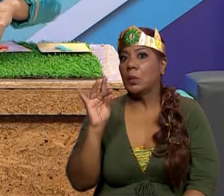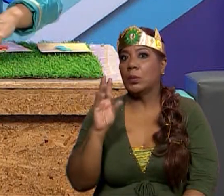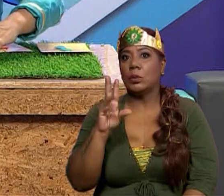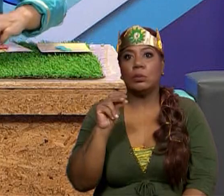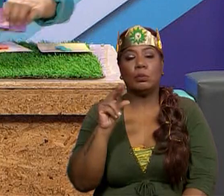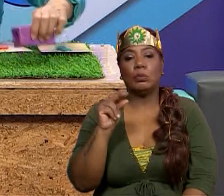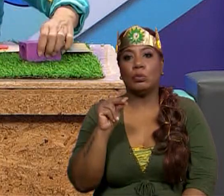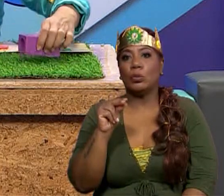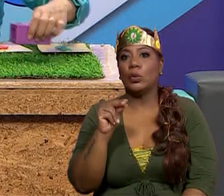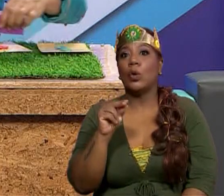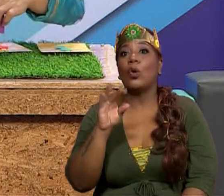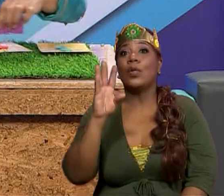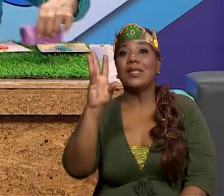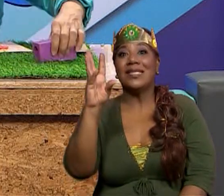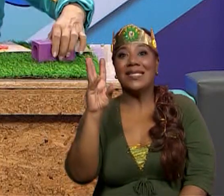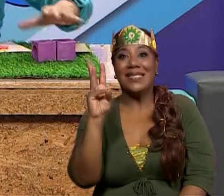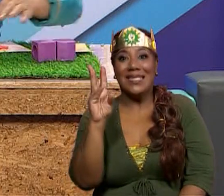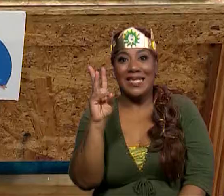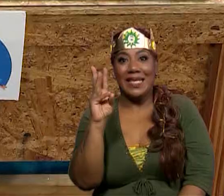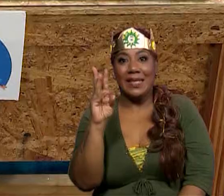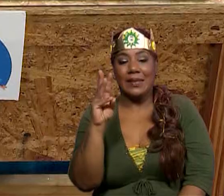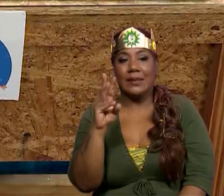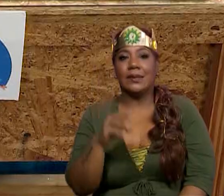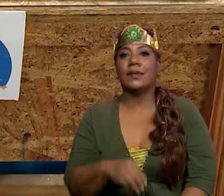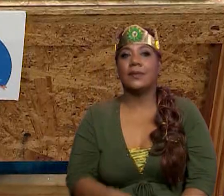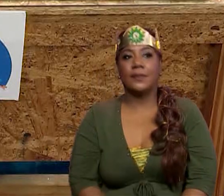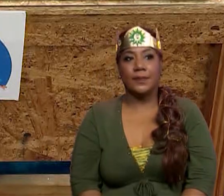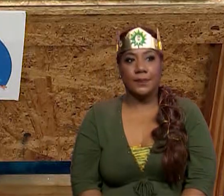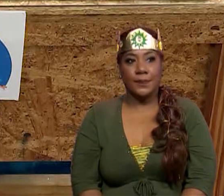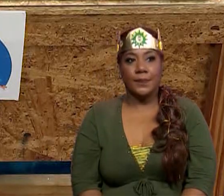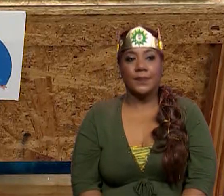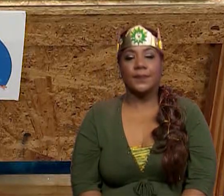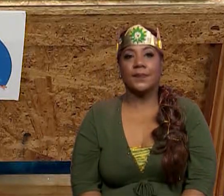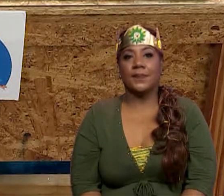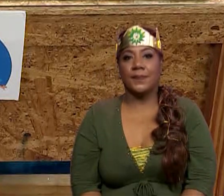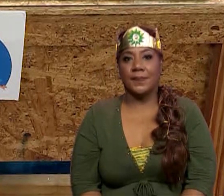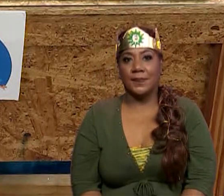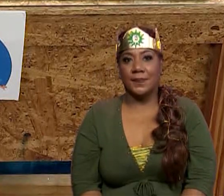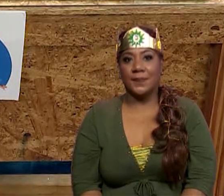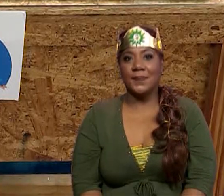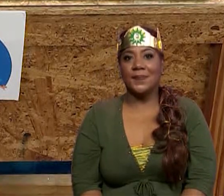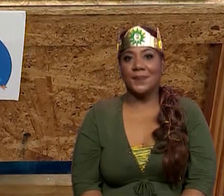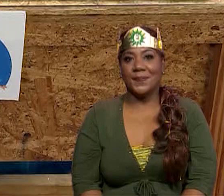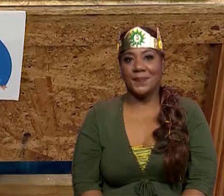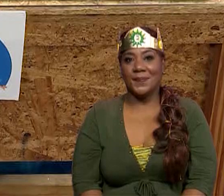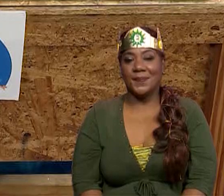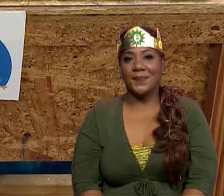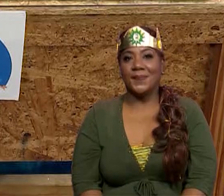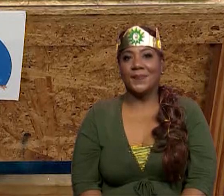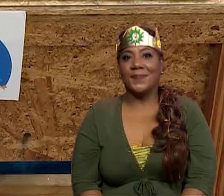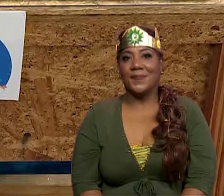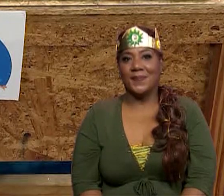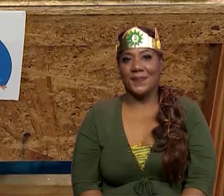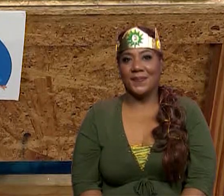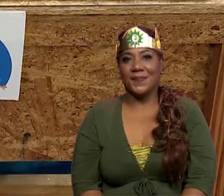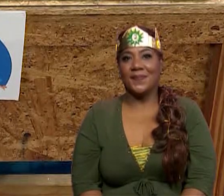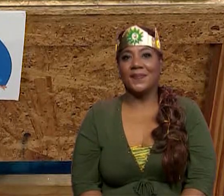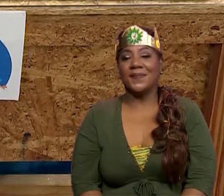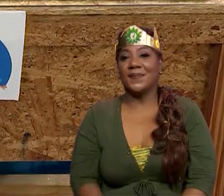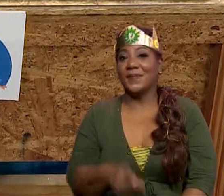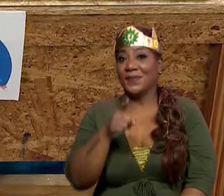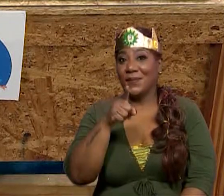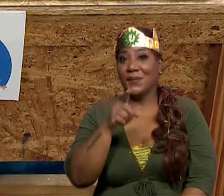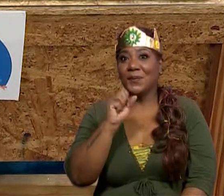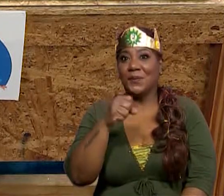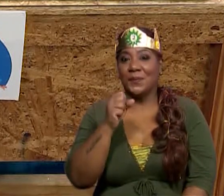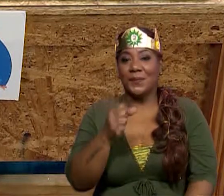entonces, yo voy a eliminar dos, ¿verdad? Y ya queda dividido en seis. Observen, chicos, que esto también lo pueden hacer ustedes en